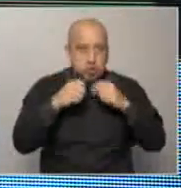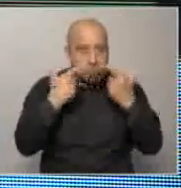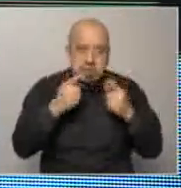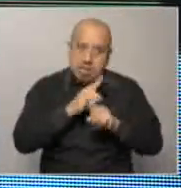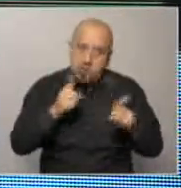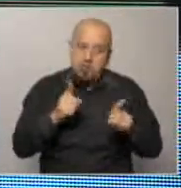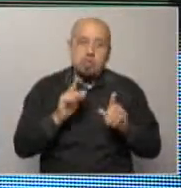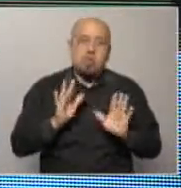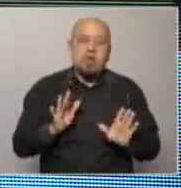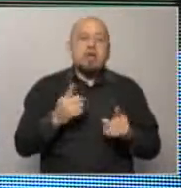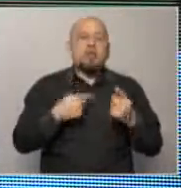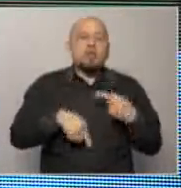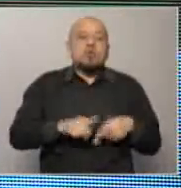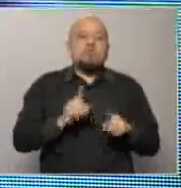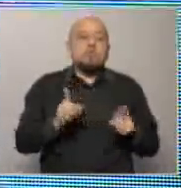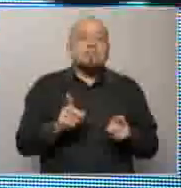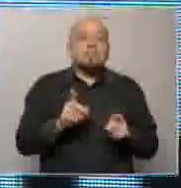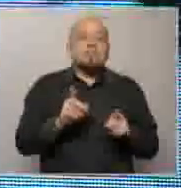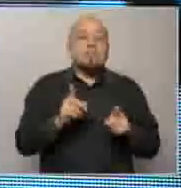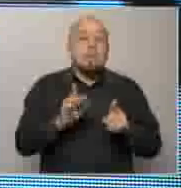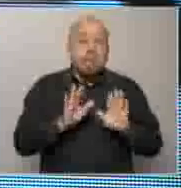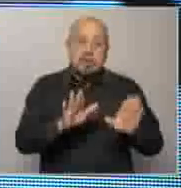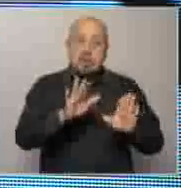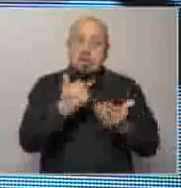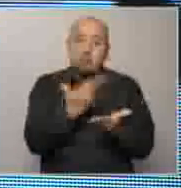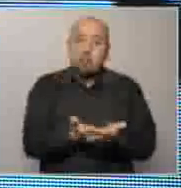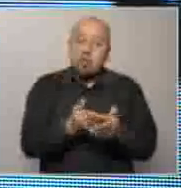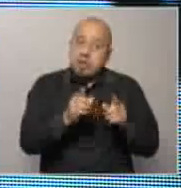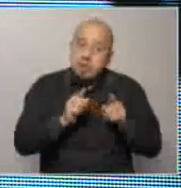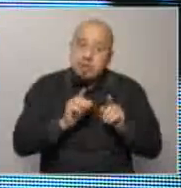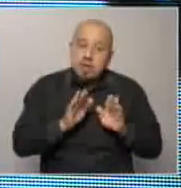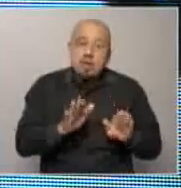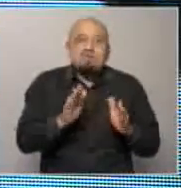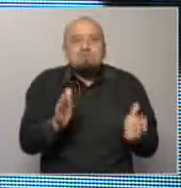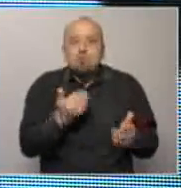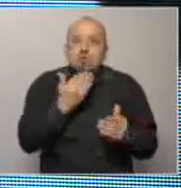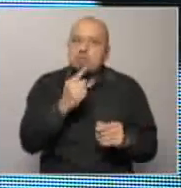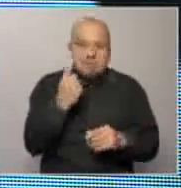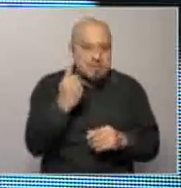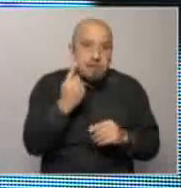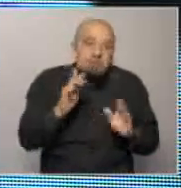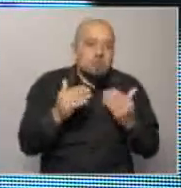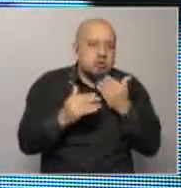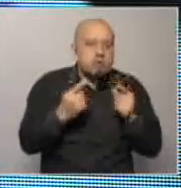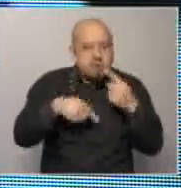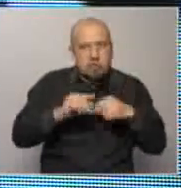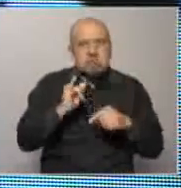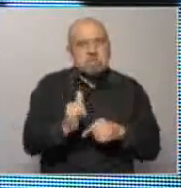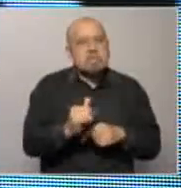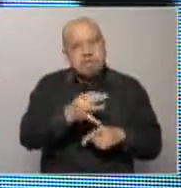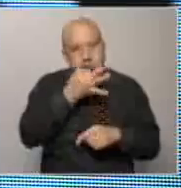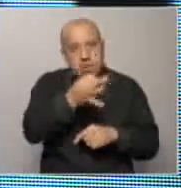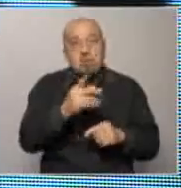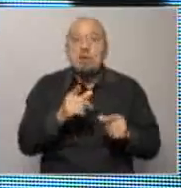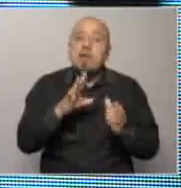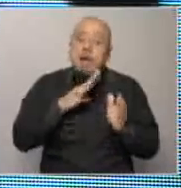que plebiscitado, era parte de la propuesta, no sé si central, pero muy claramente definida, y que está en